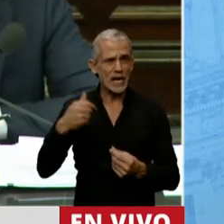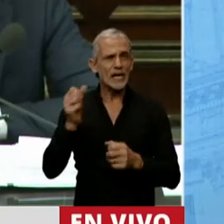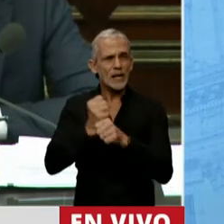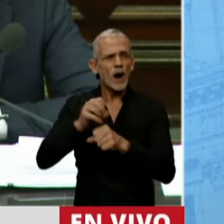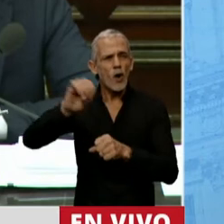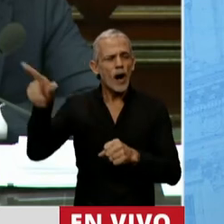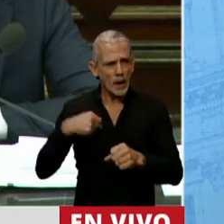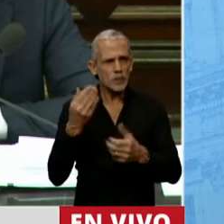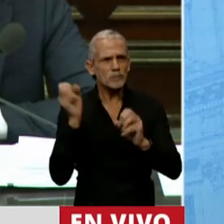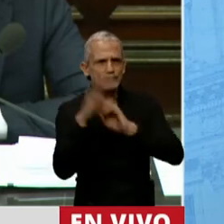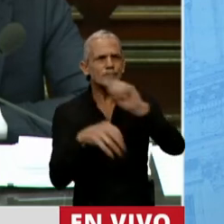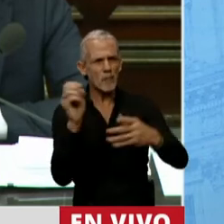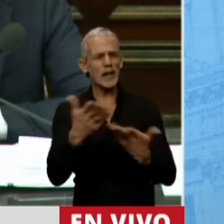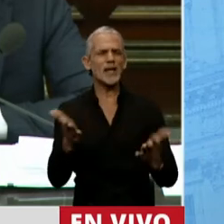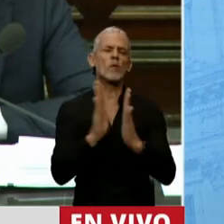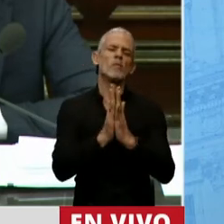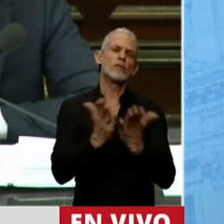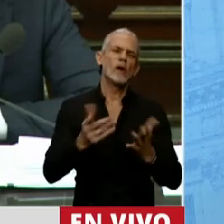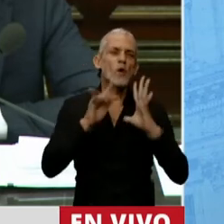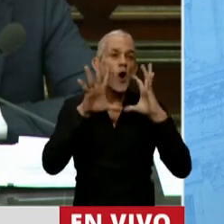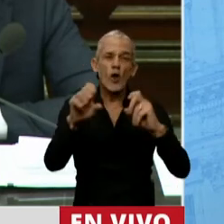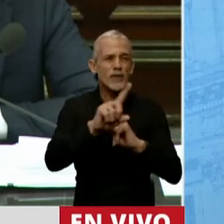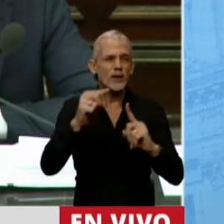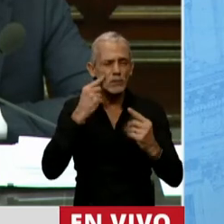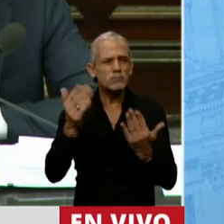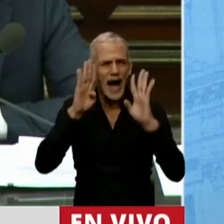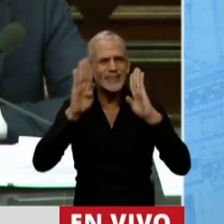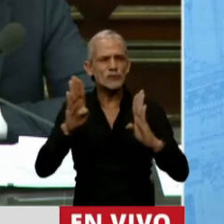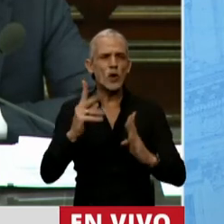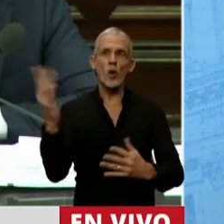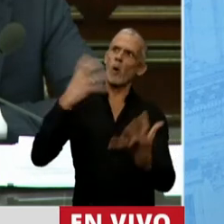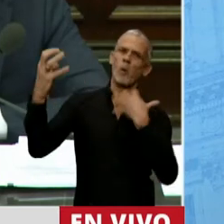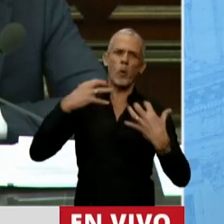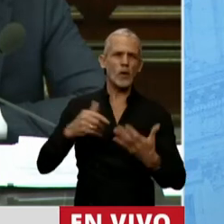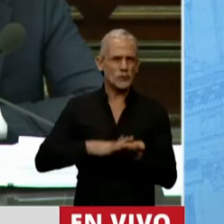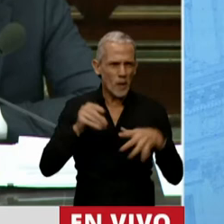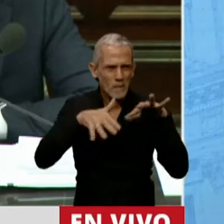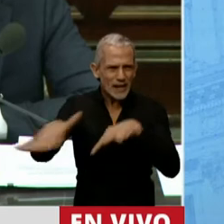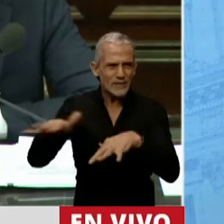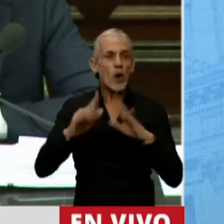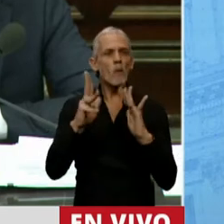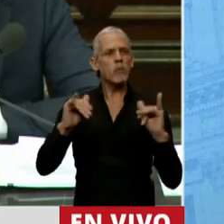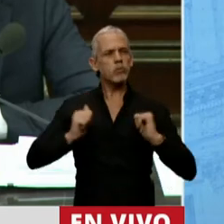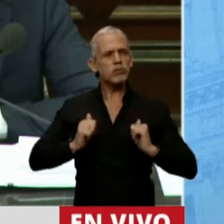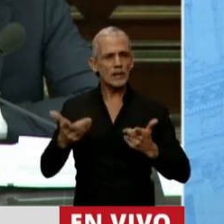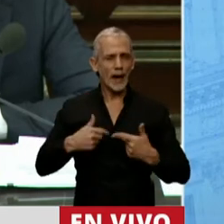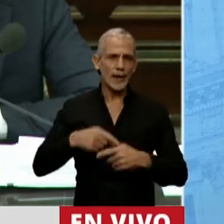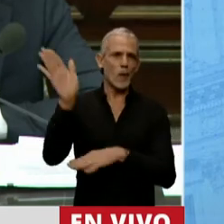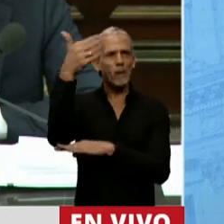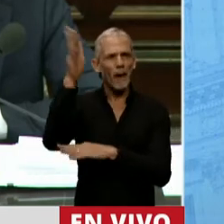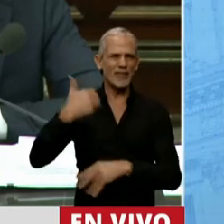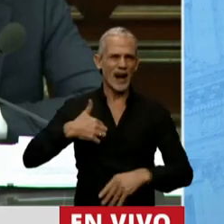Argentina. Escuche, no odie, no se burle de las manifestaciones pacíficas con la bandera